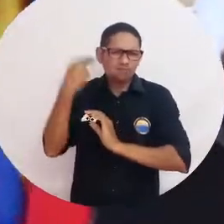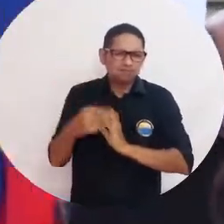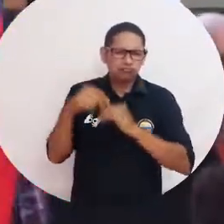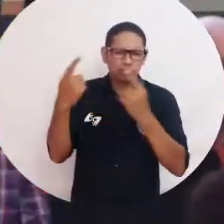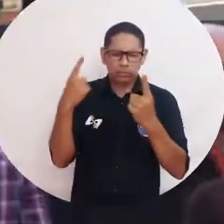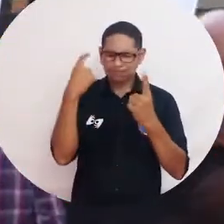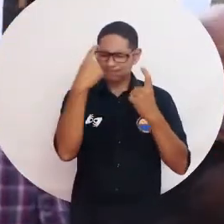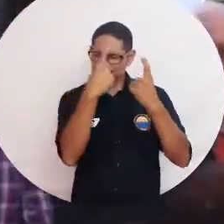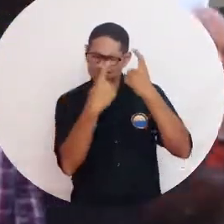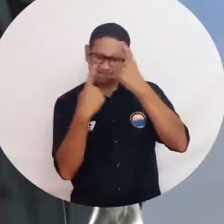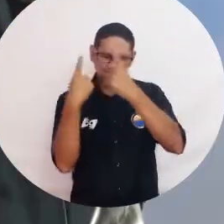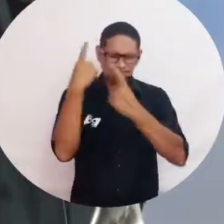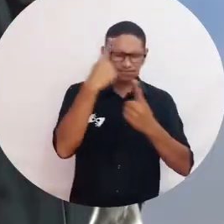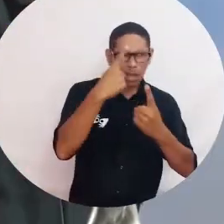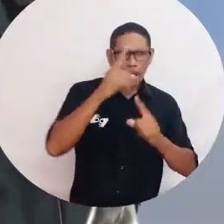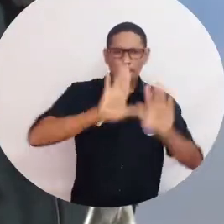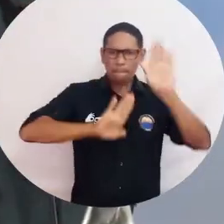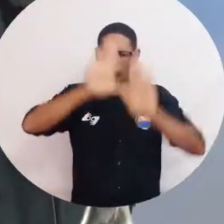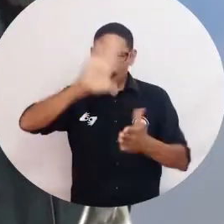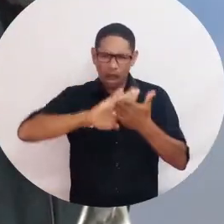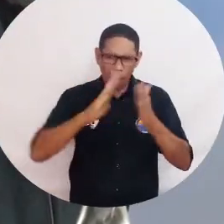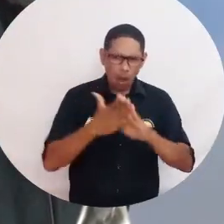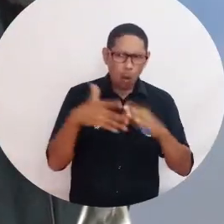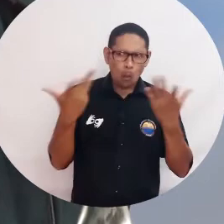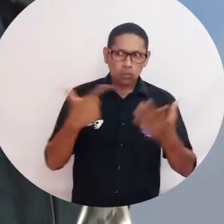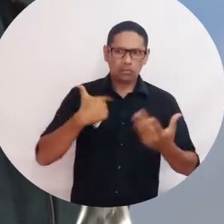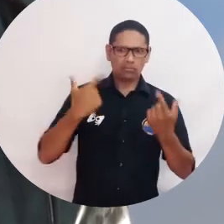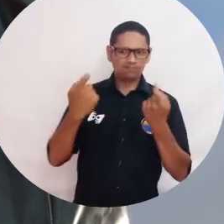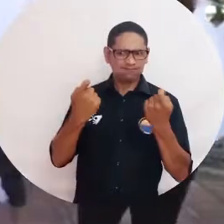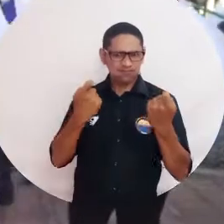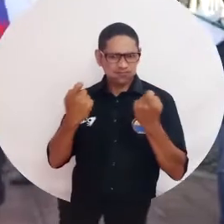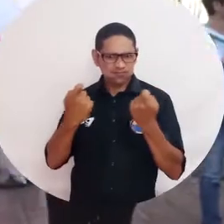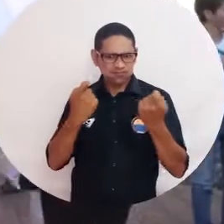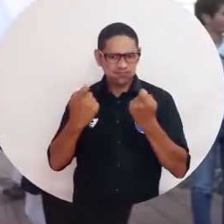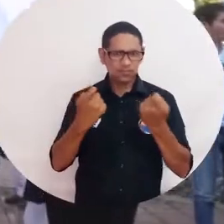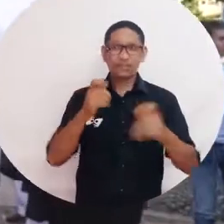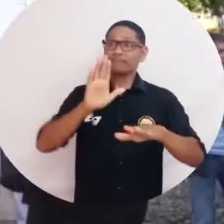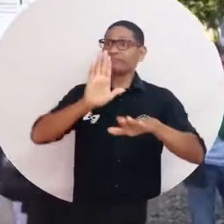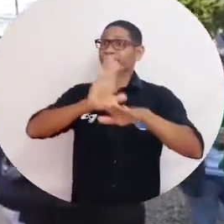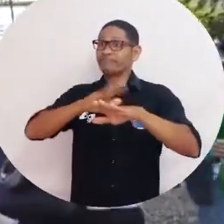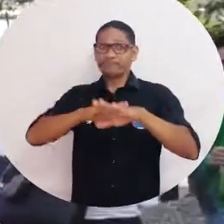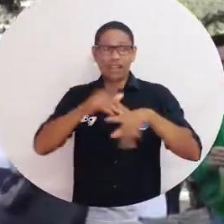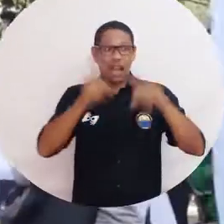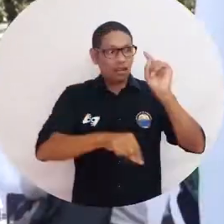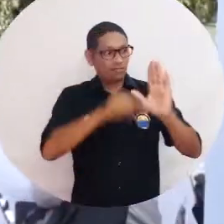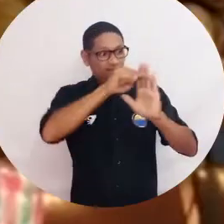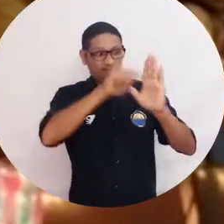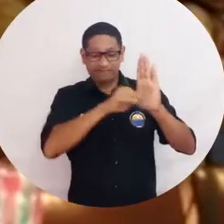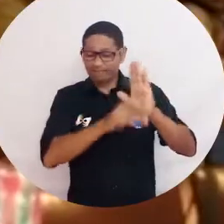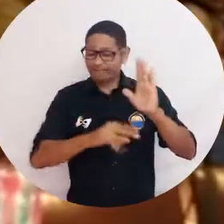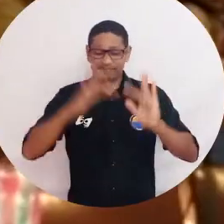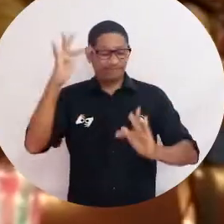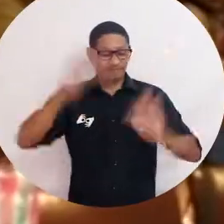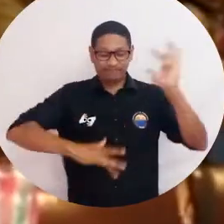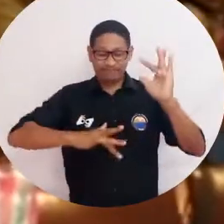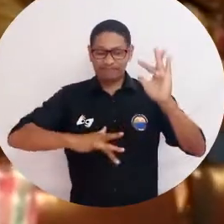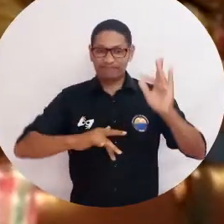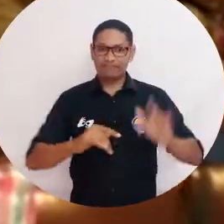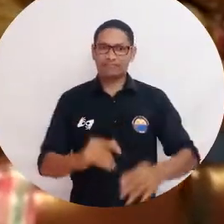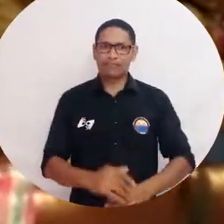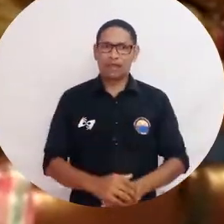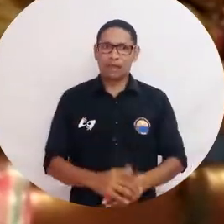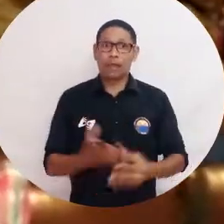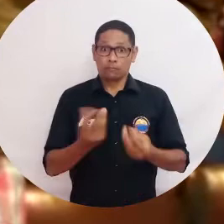Inconstitucionalidad y reflexiones sobre el papel de la participación ciudadana y solicitar el retiro de normas que se consideran